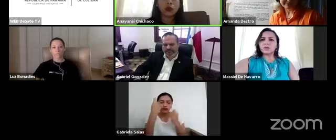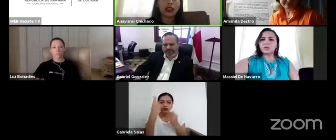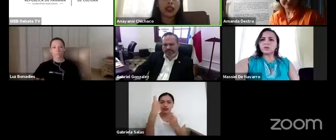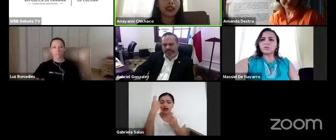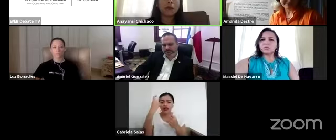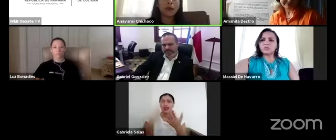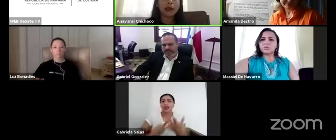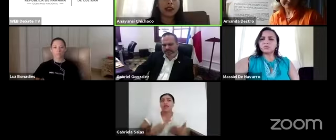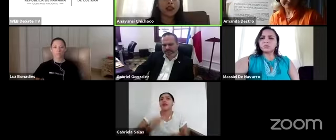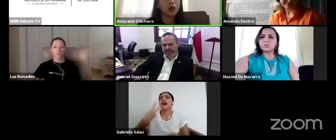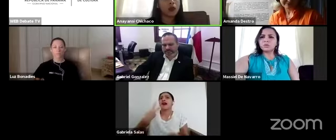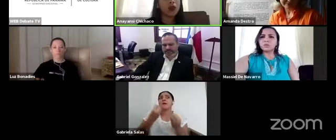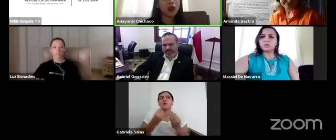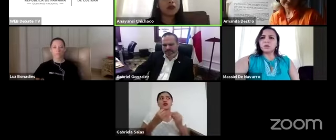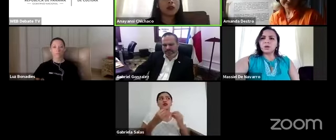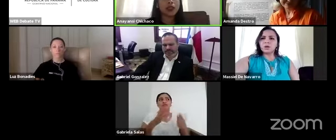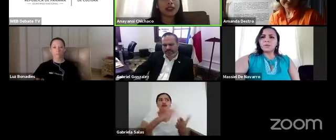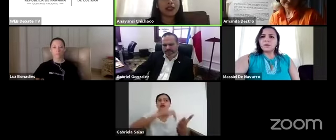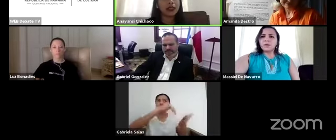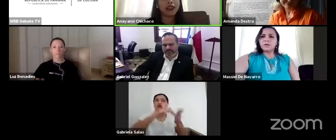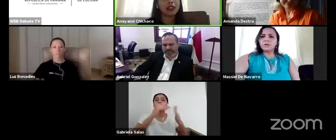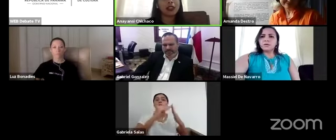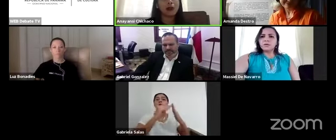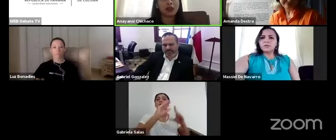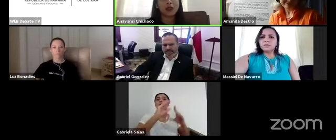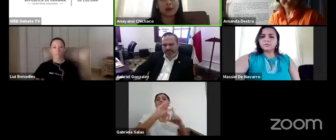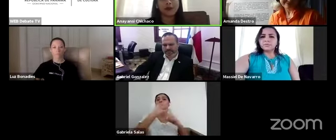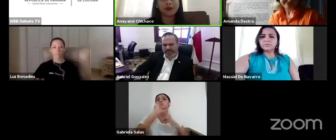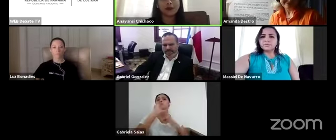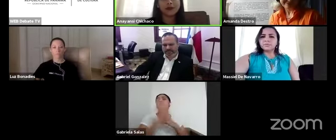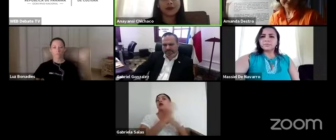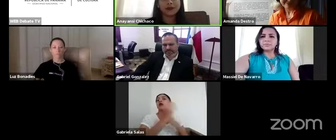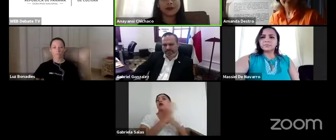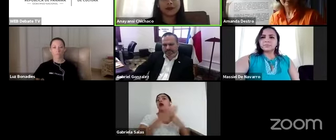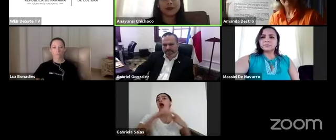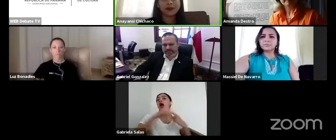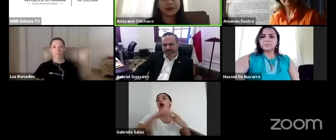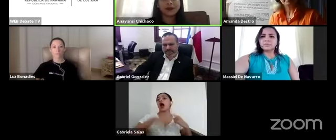muchos centros culturales aquí en Panamá y uno de ellos precisamente el de los museos